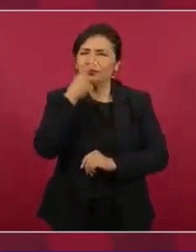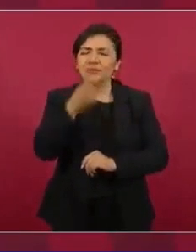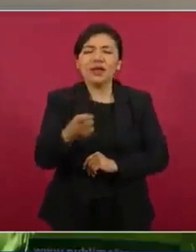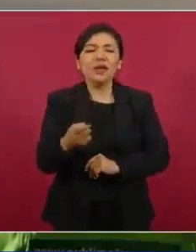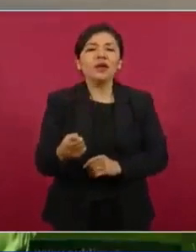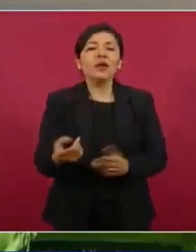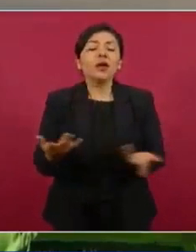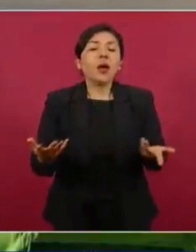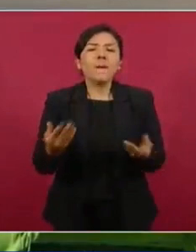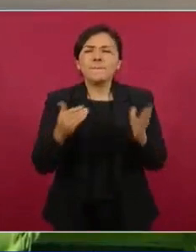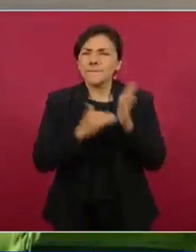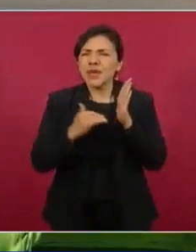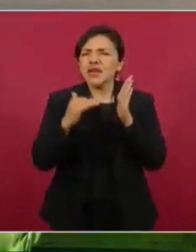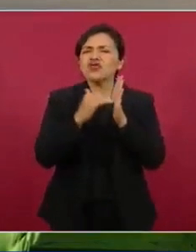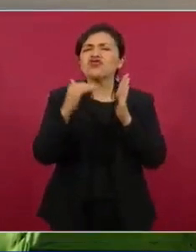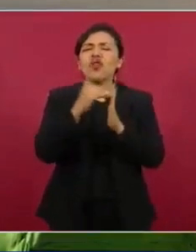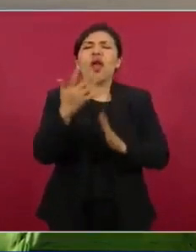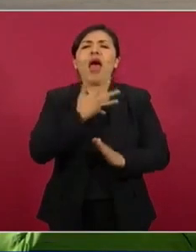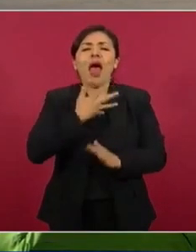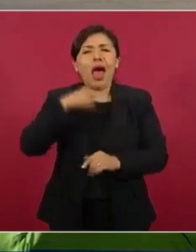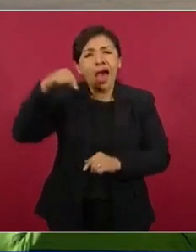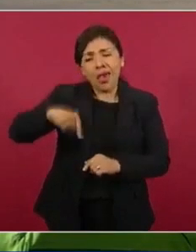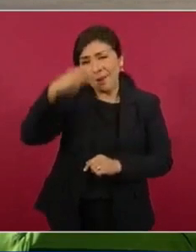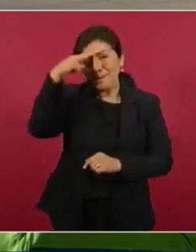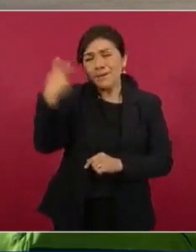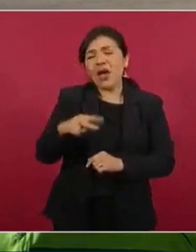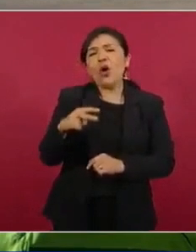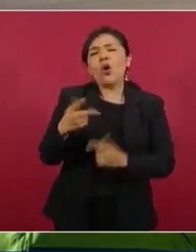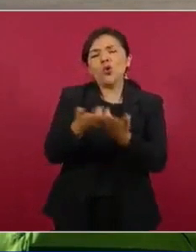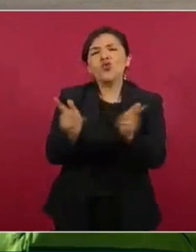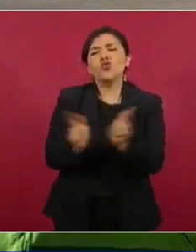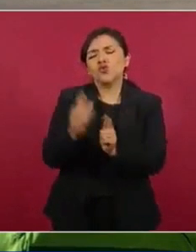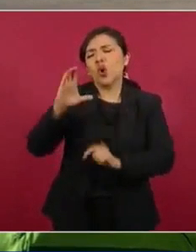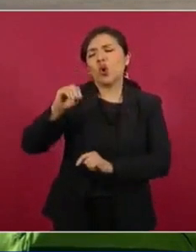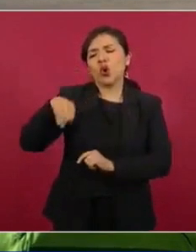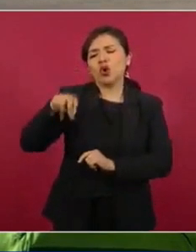los conservadores en México, millones,